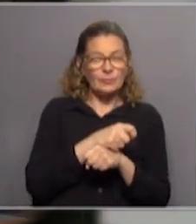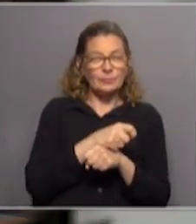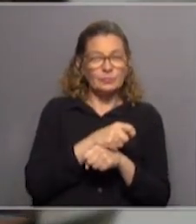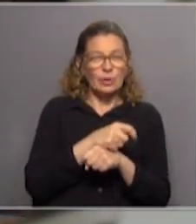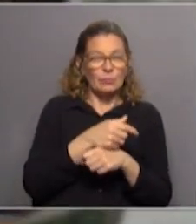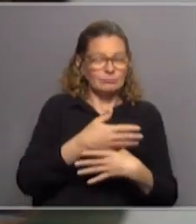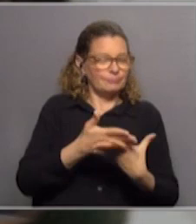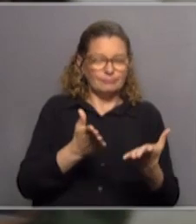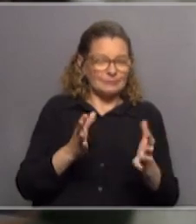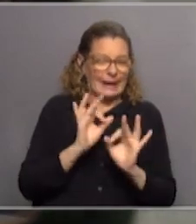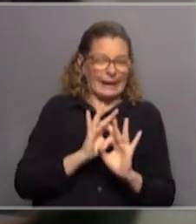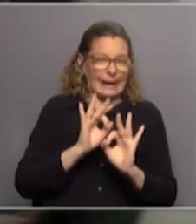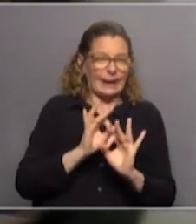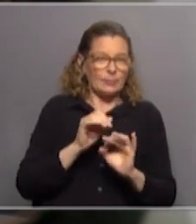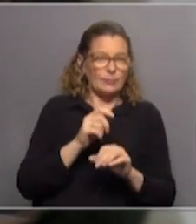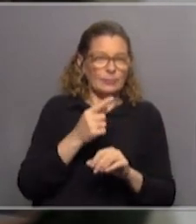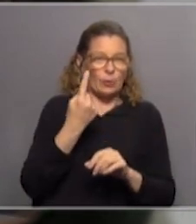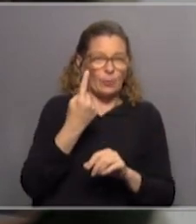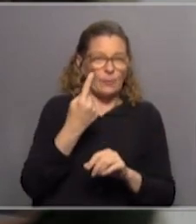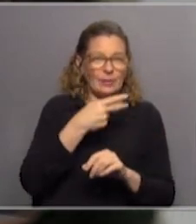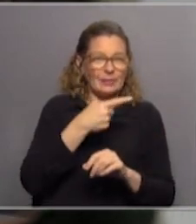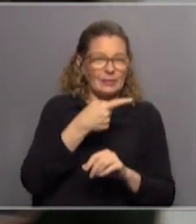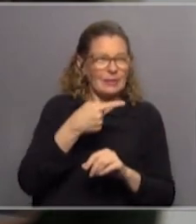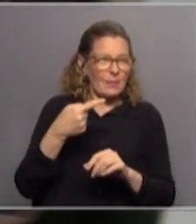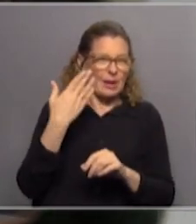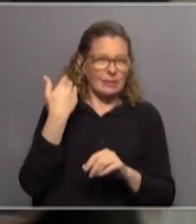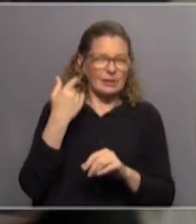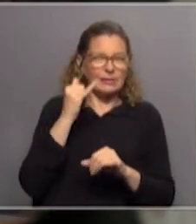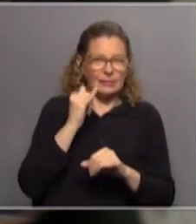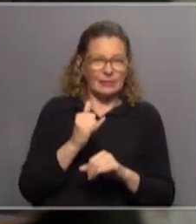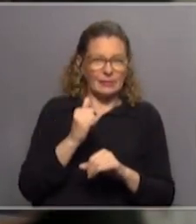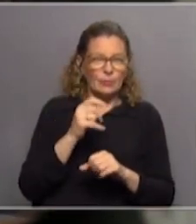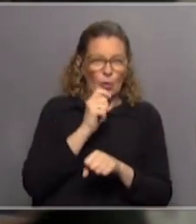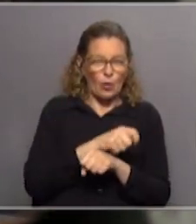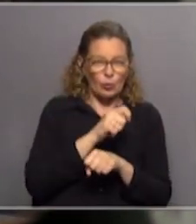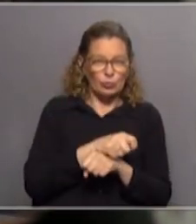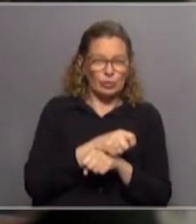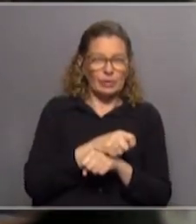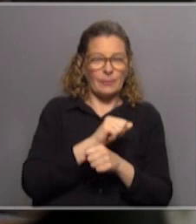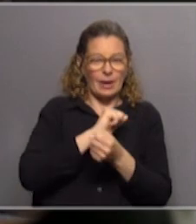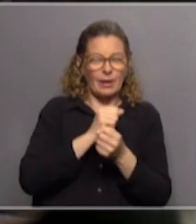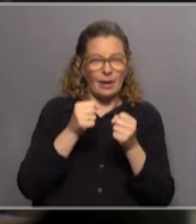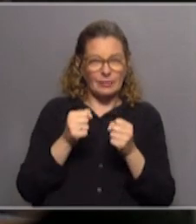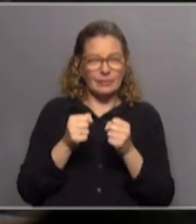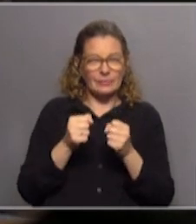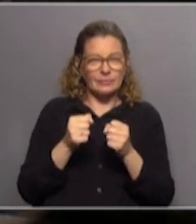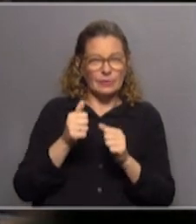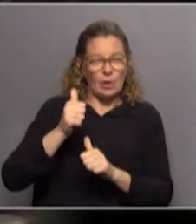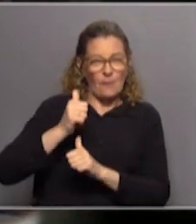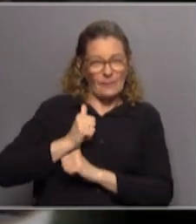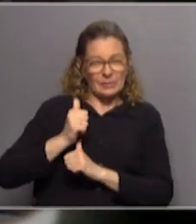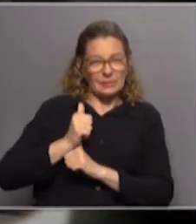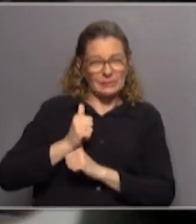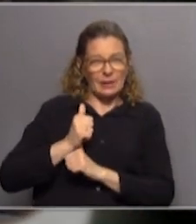un sinnúmero de casos, hace un par de semanas sí hubo justicia para encarcelar a un militar